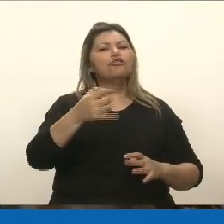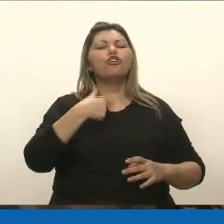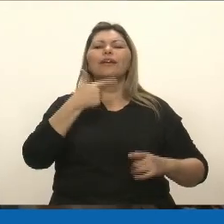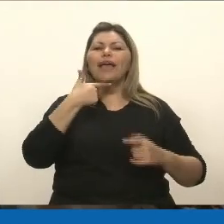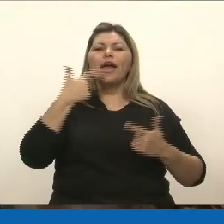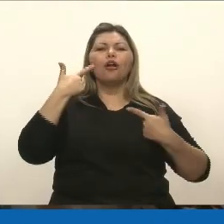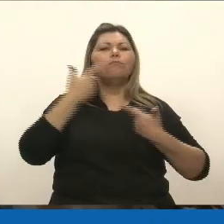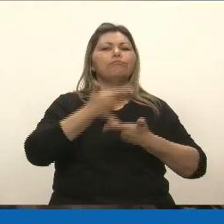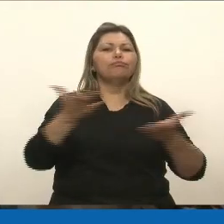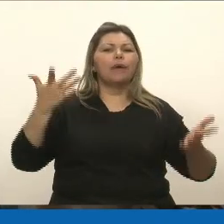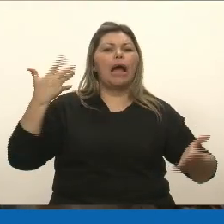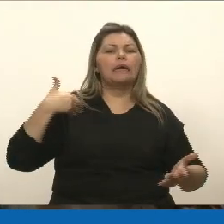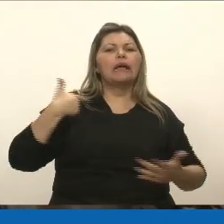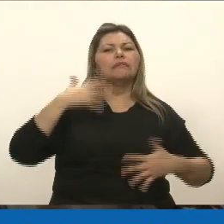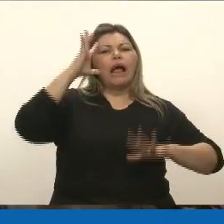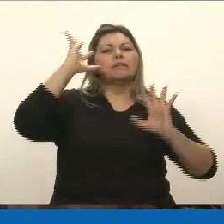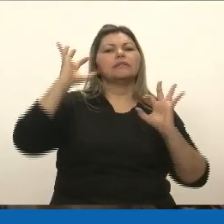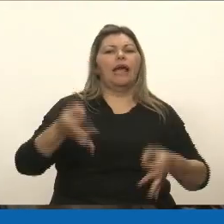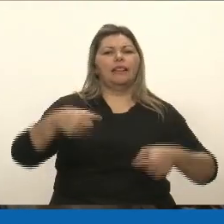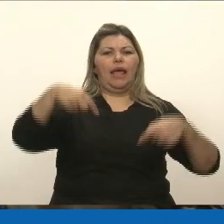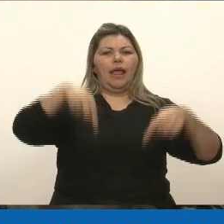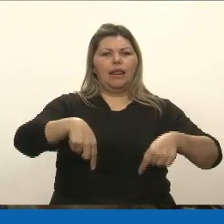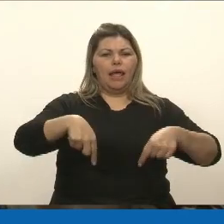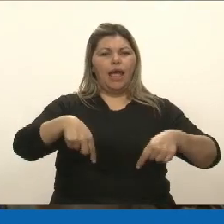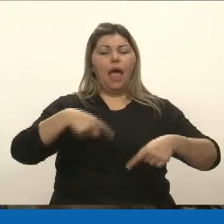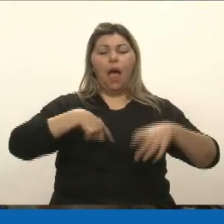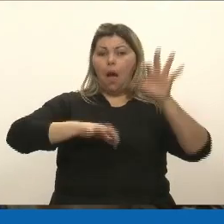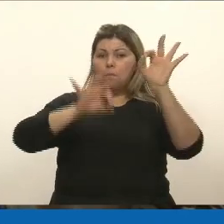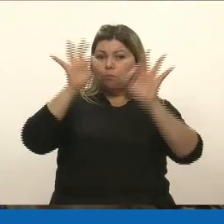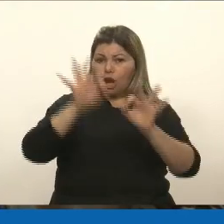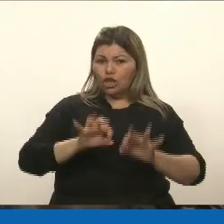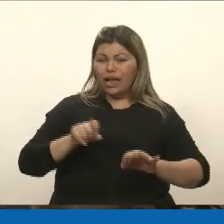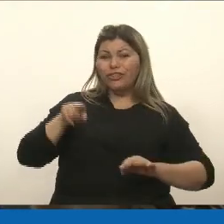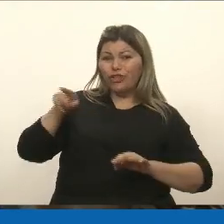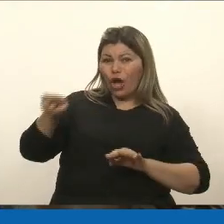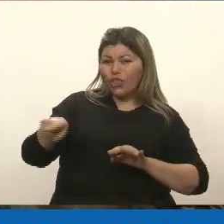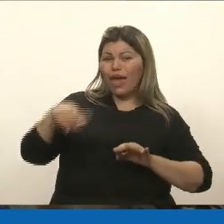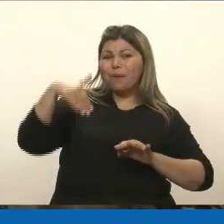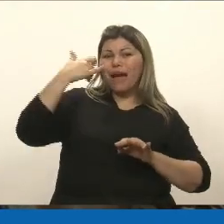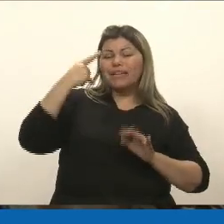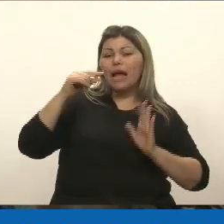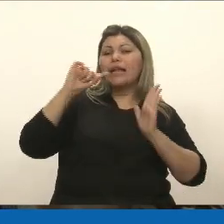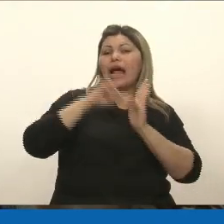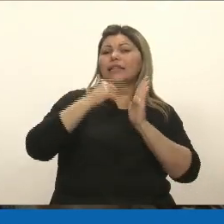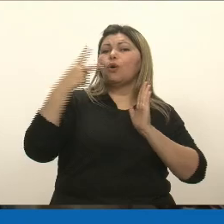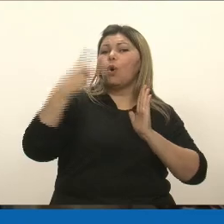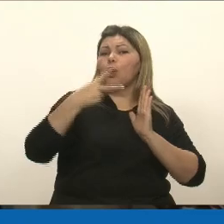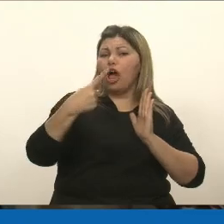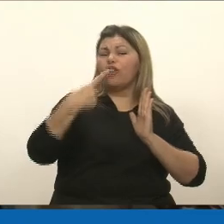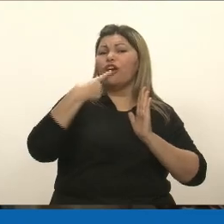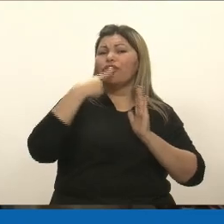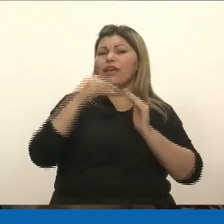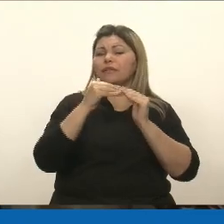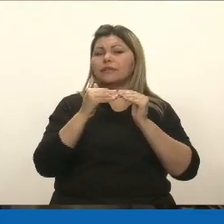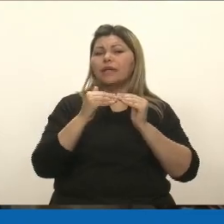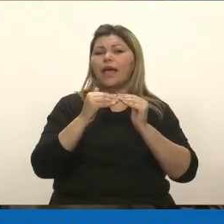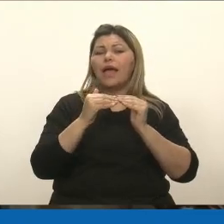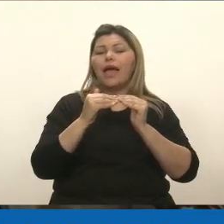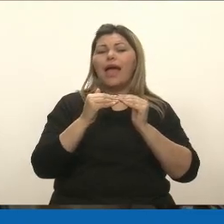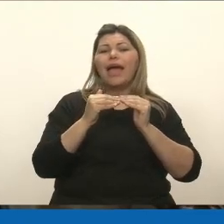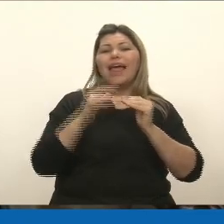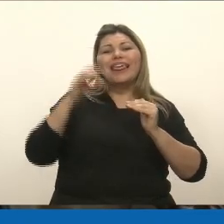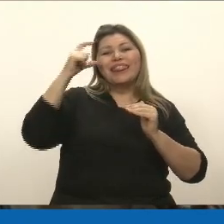todo el pueblo argentino se entere del proyecto de Mayán en el artículo 2, que nada supere los 10 salarios